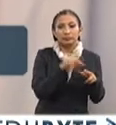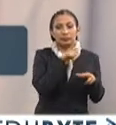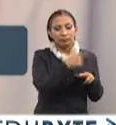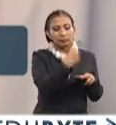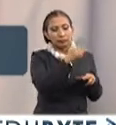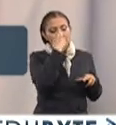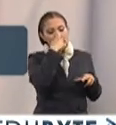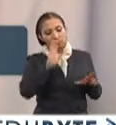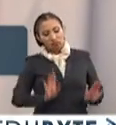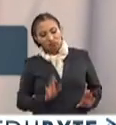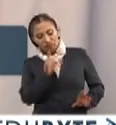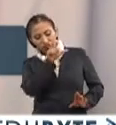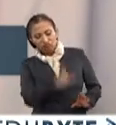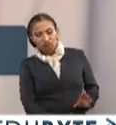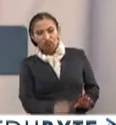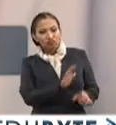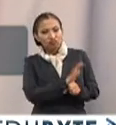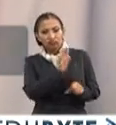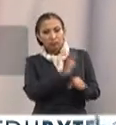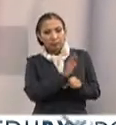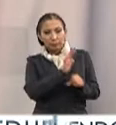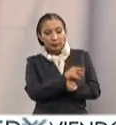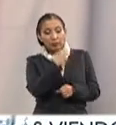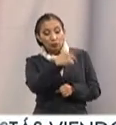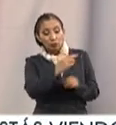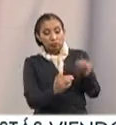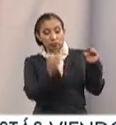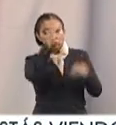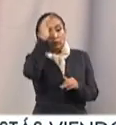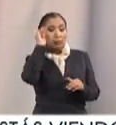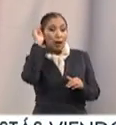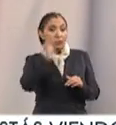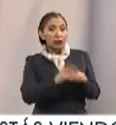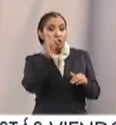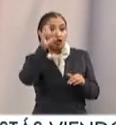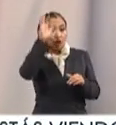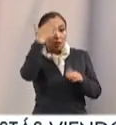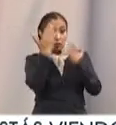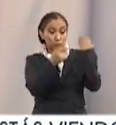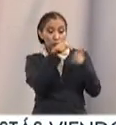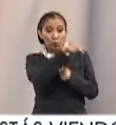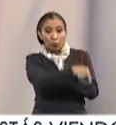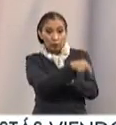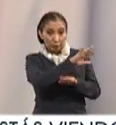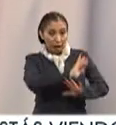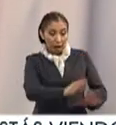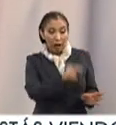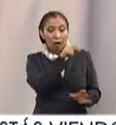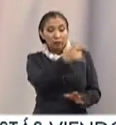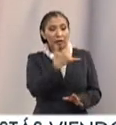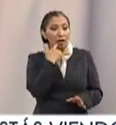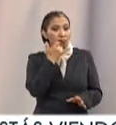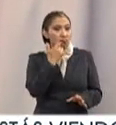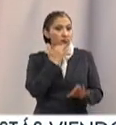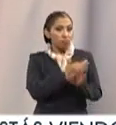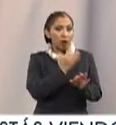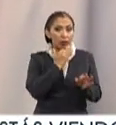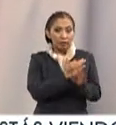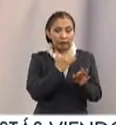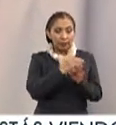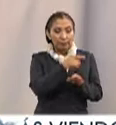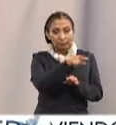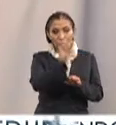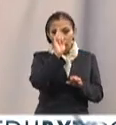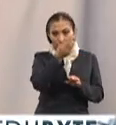cuyos perfiles se caracterizan por tener un nivel de maestría y doctorado. Ellos esfuerzan ahorita, los